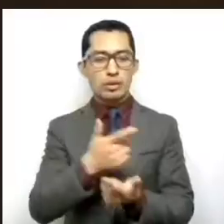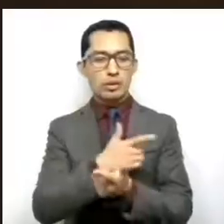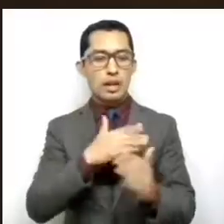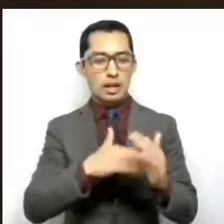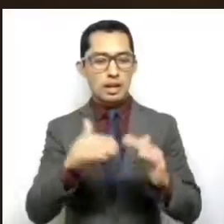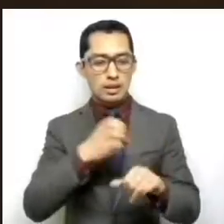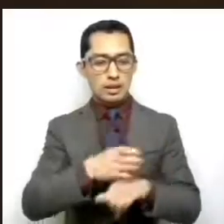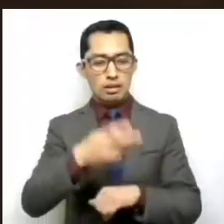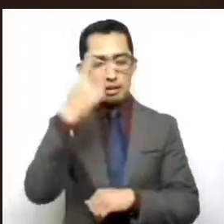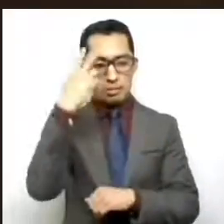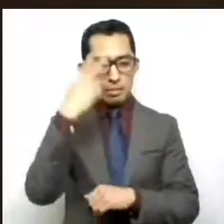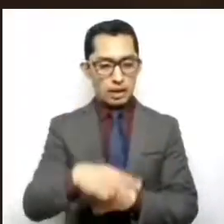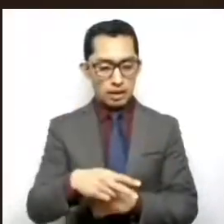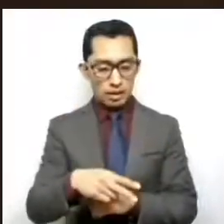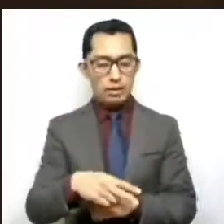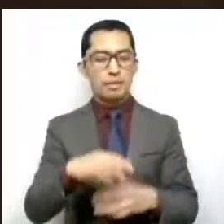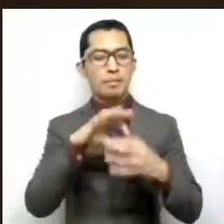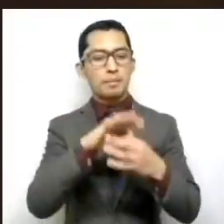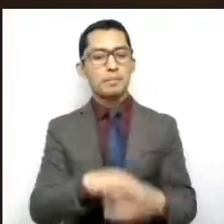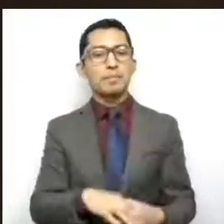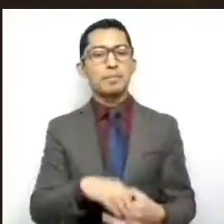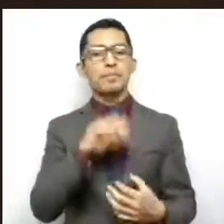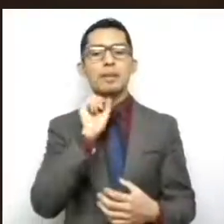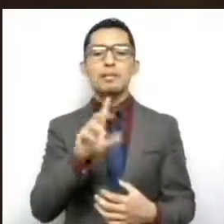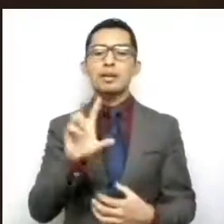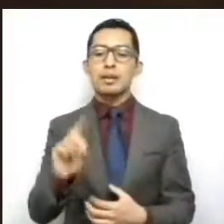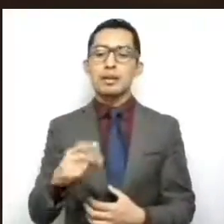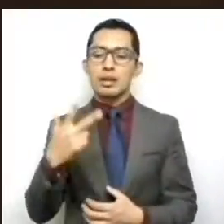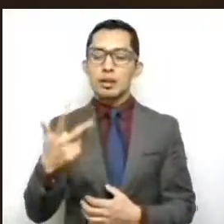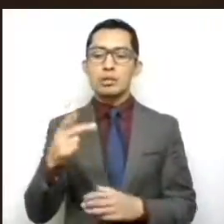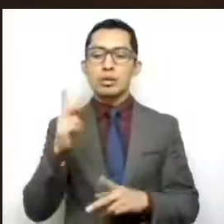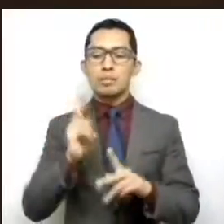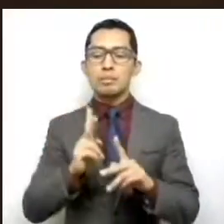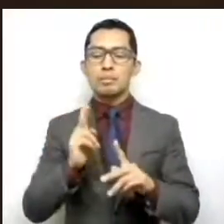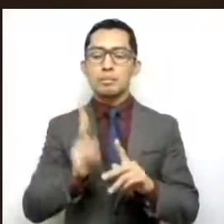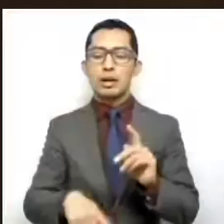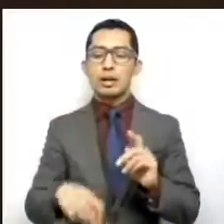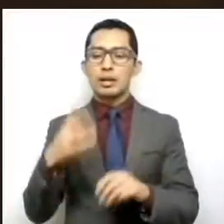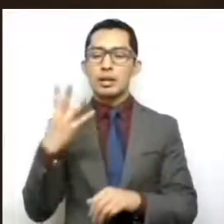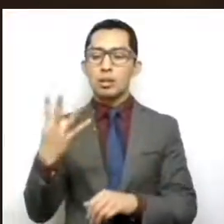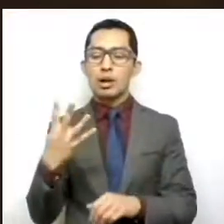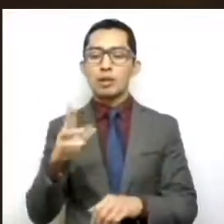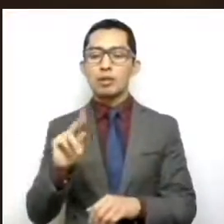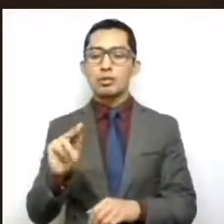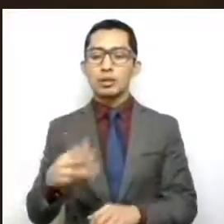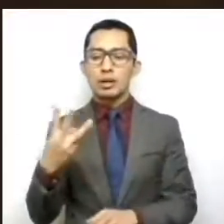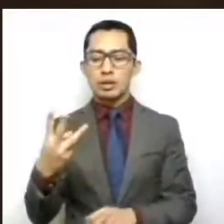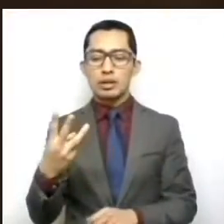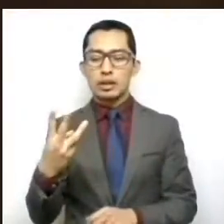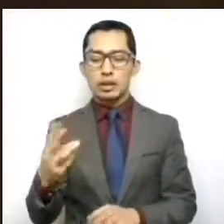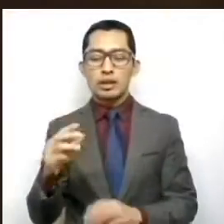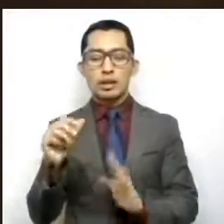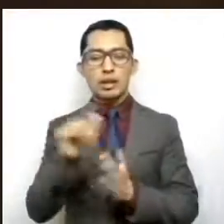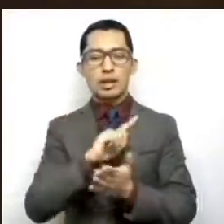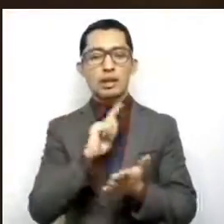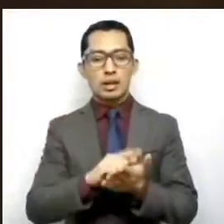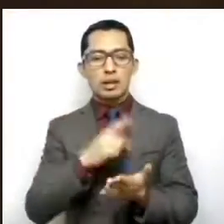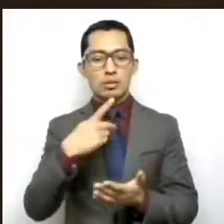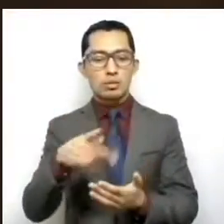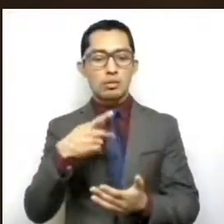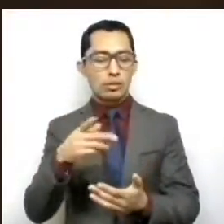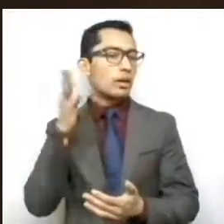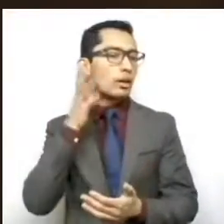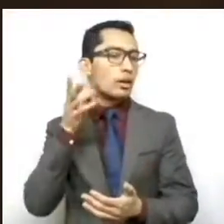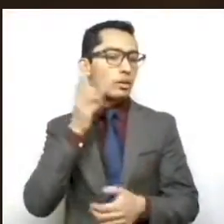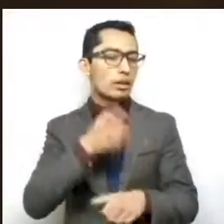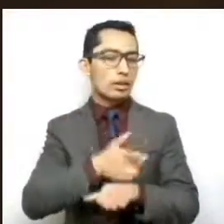y del Estado de México, 38, fracción 4 y 83 de la Ley Orgánica del Poder Legislativo del Estado